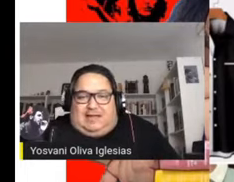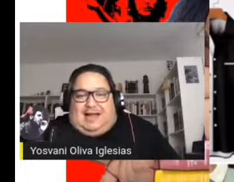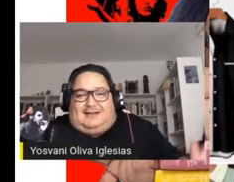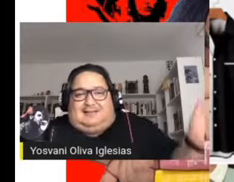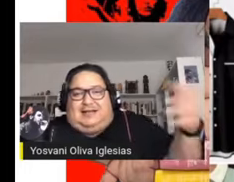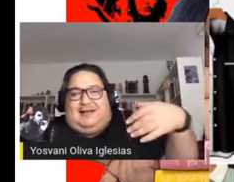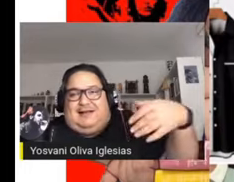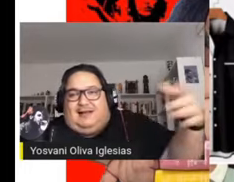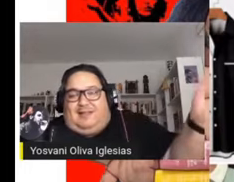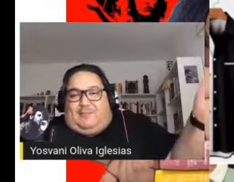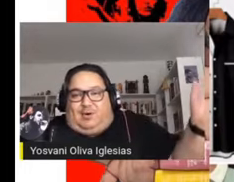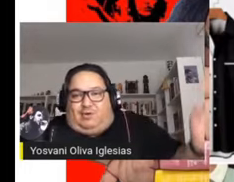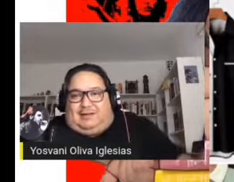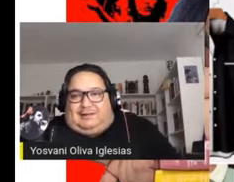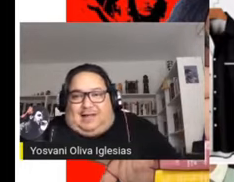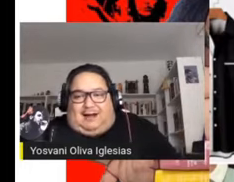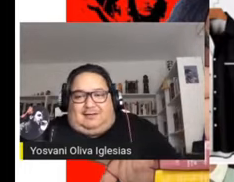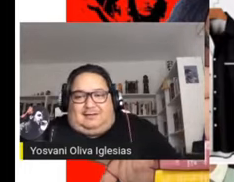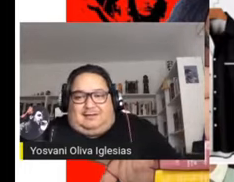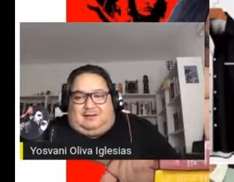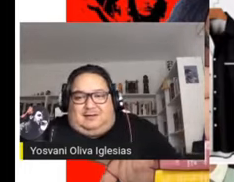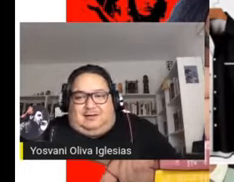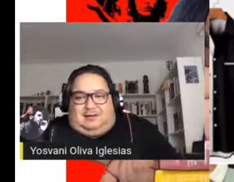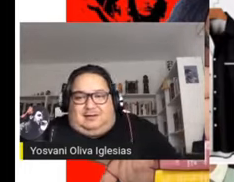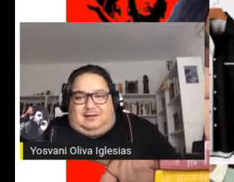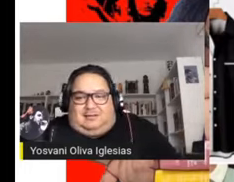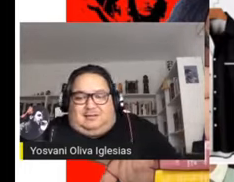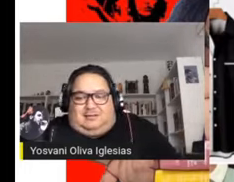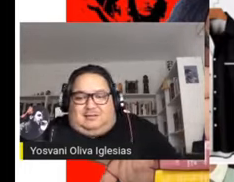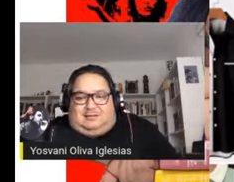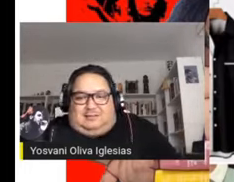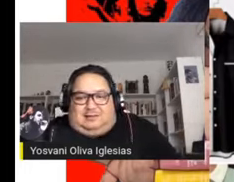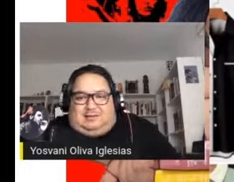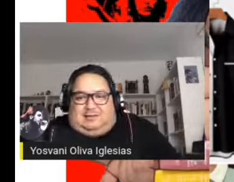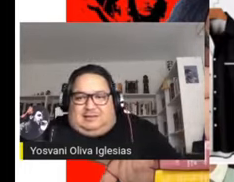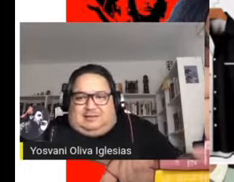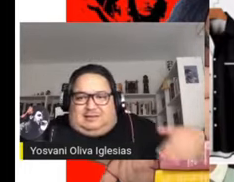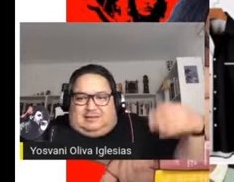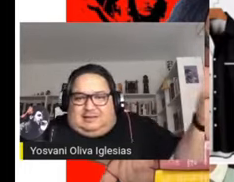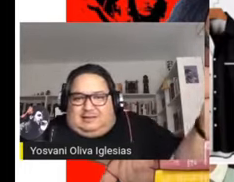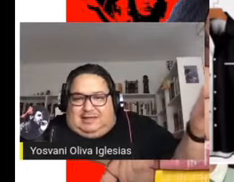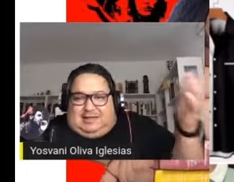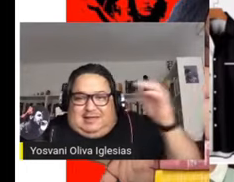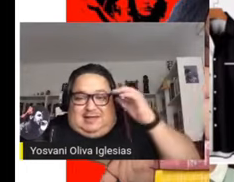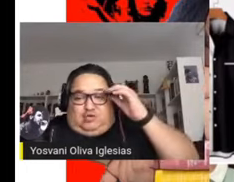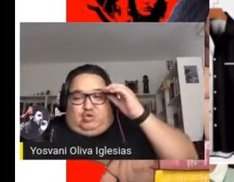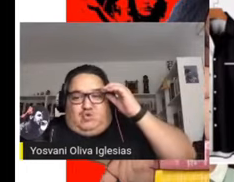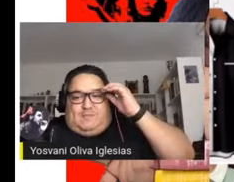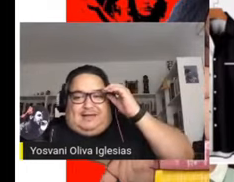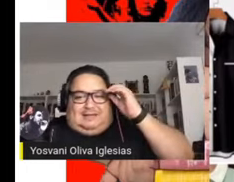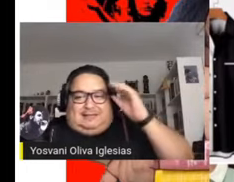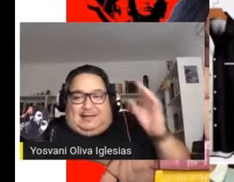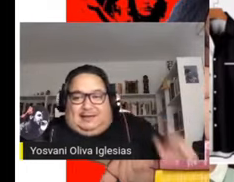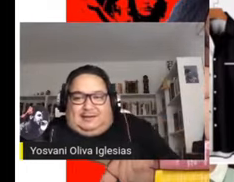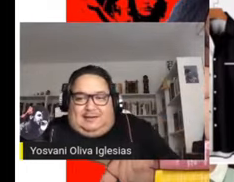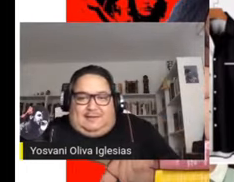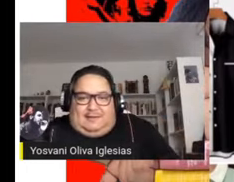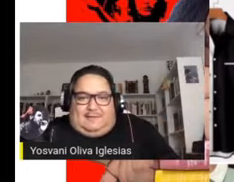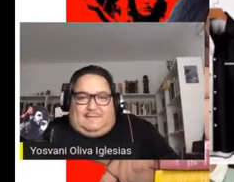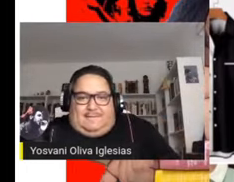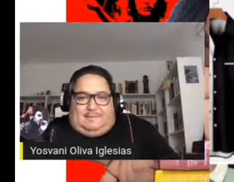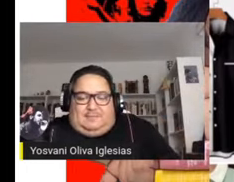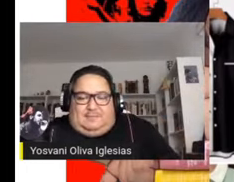Déjense de protestar y súmense.